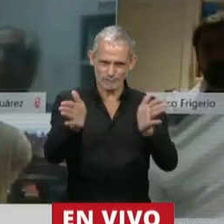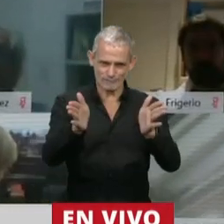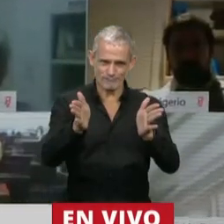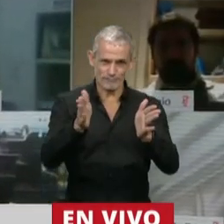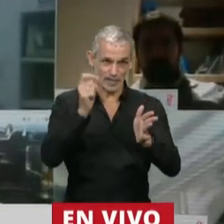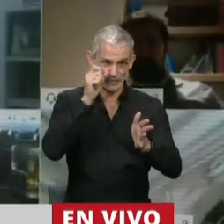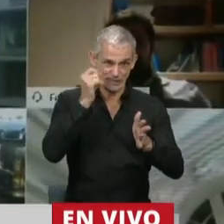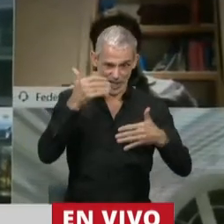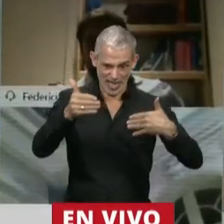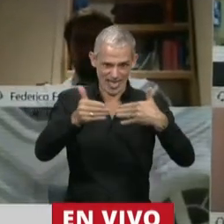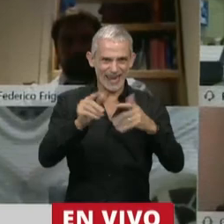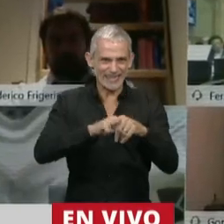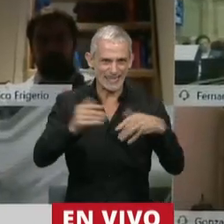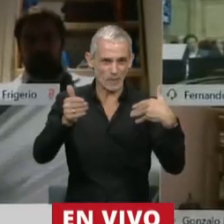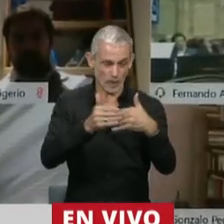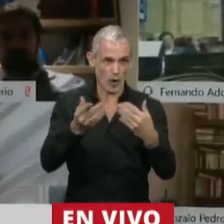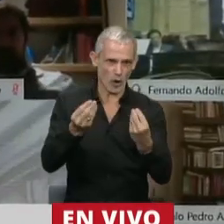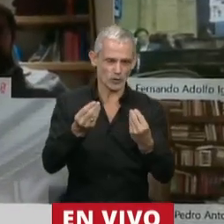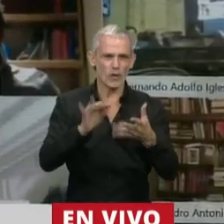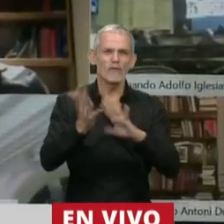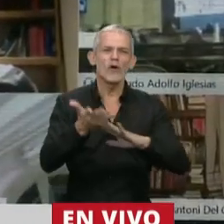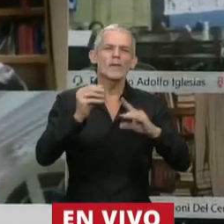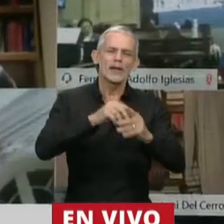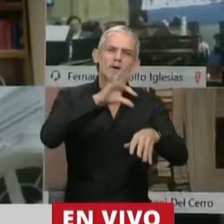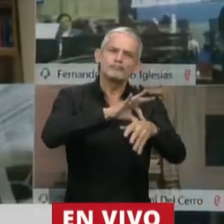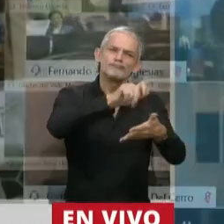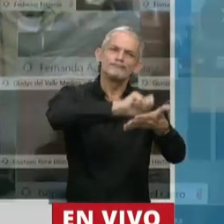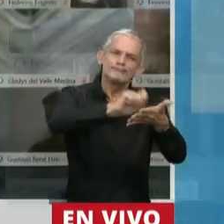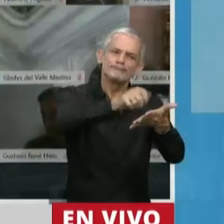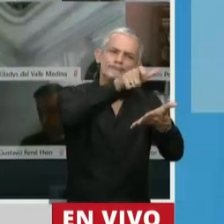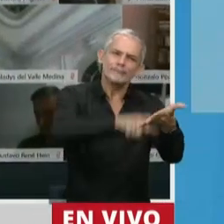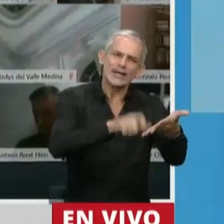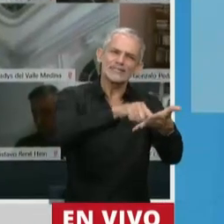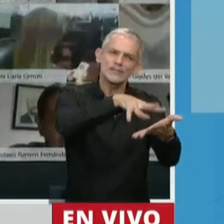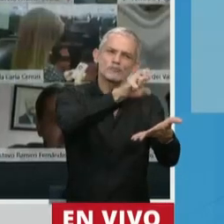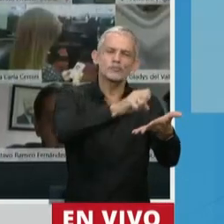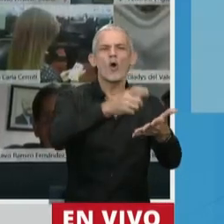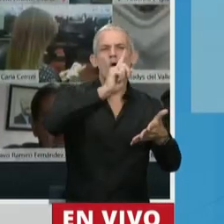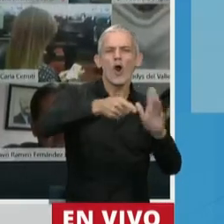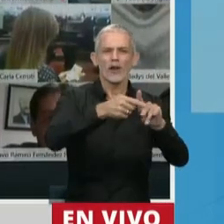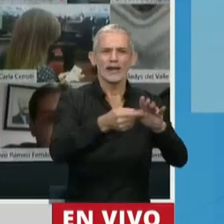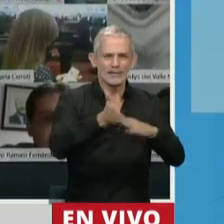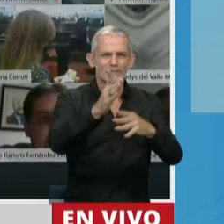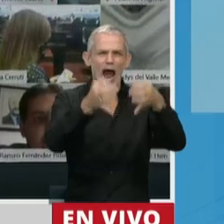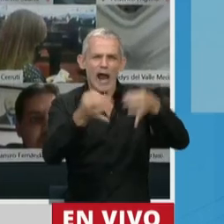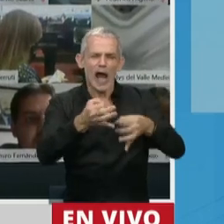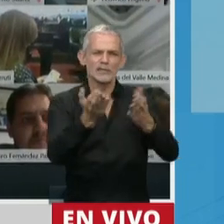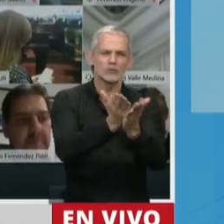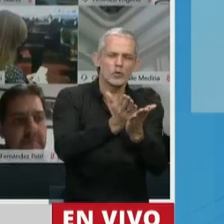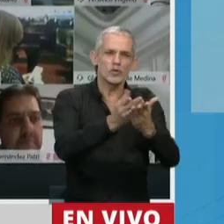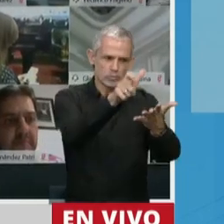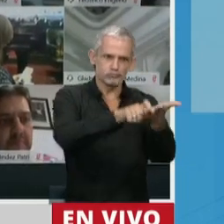en lo inmediato, esta regulación de prescripción de medicamentos, órdenes de estudio, por medio de medios